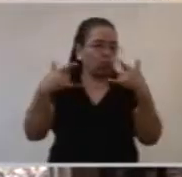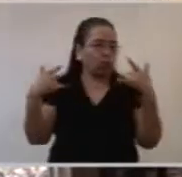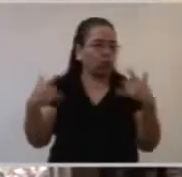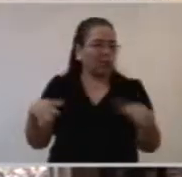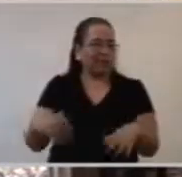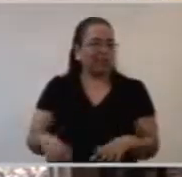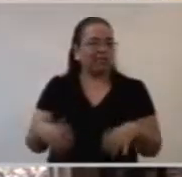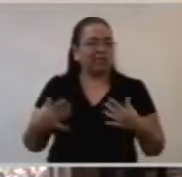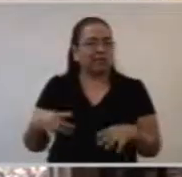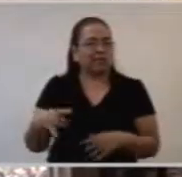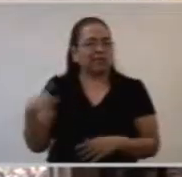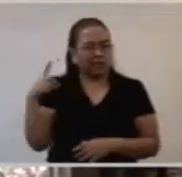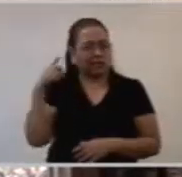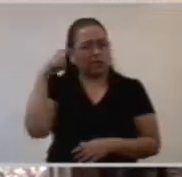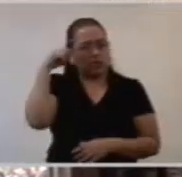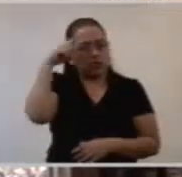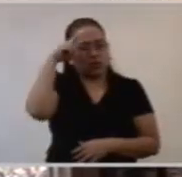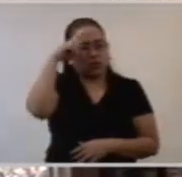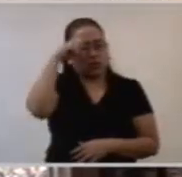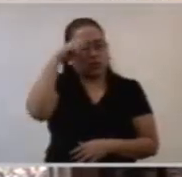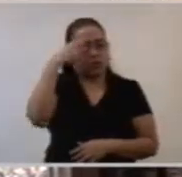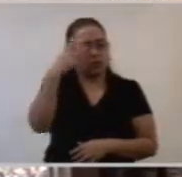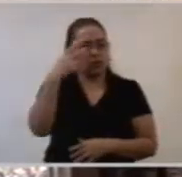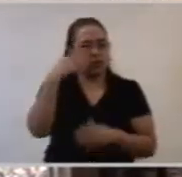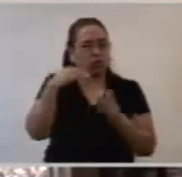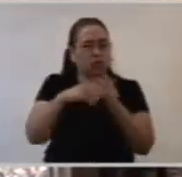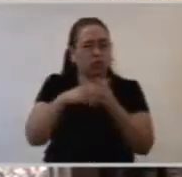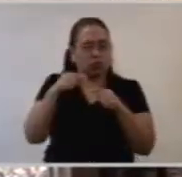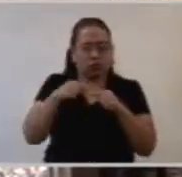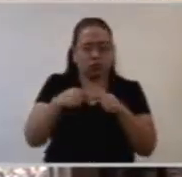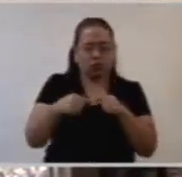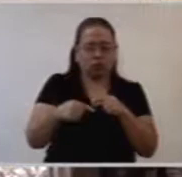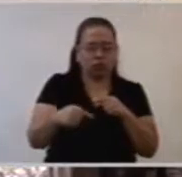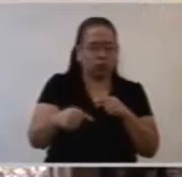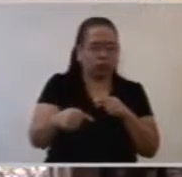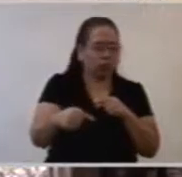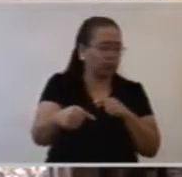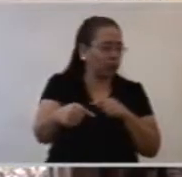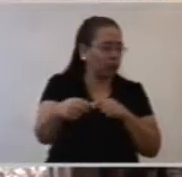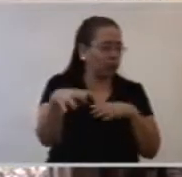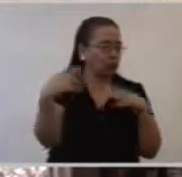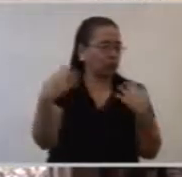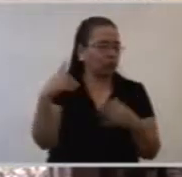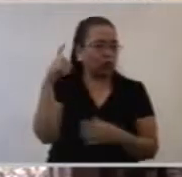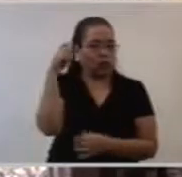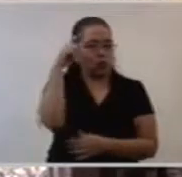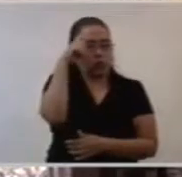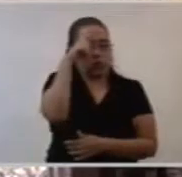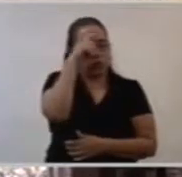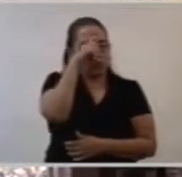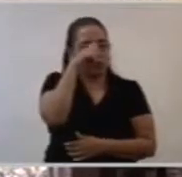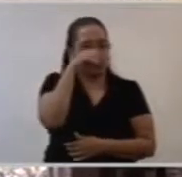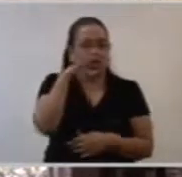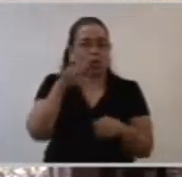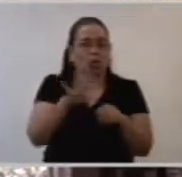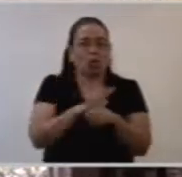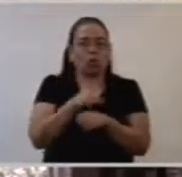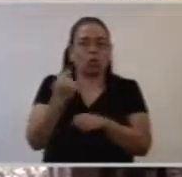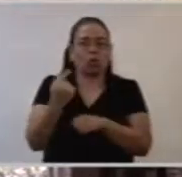complicada, sobre todo en relación a los poderes del mundo,